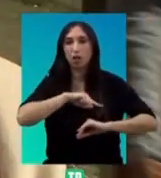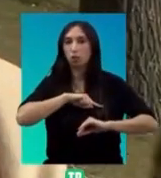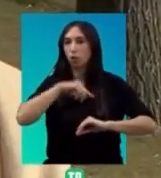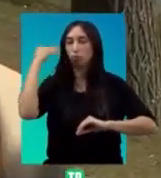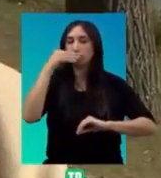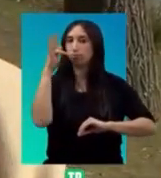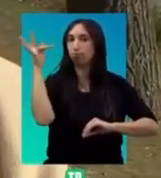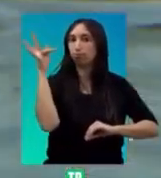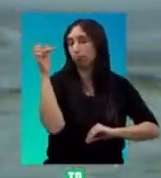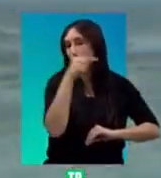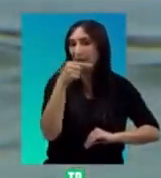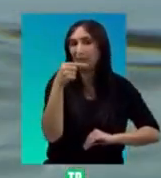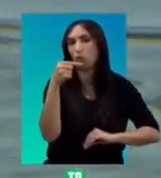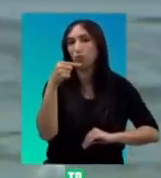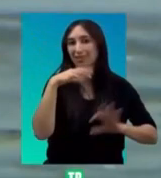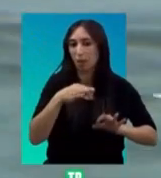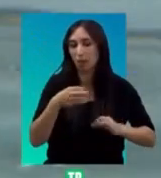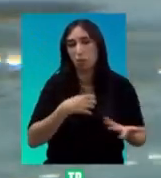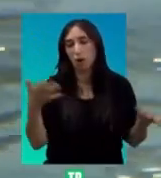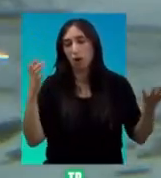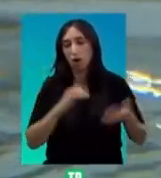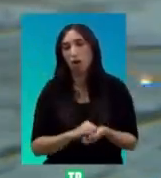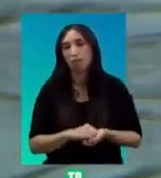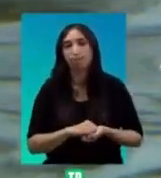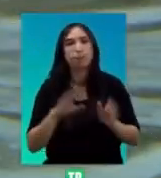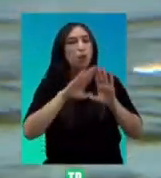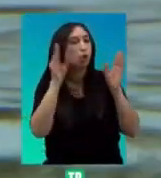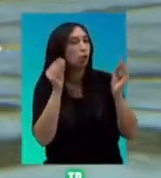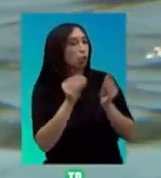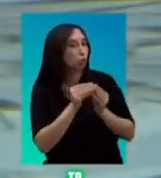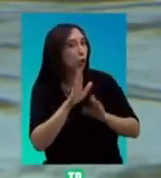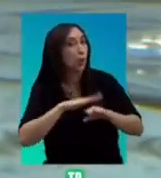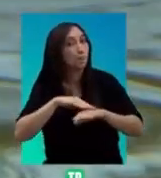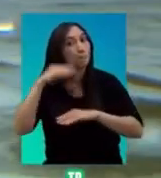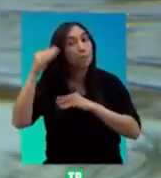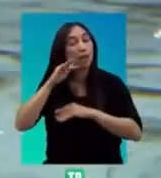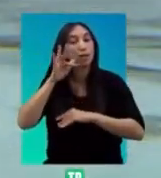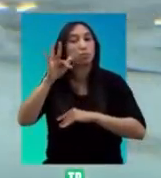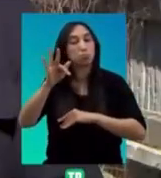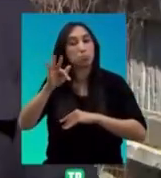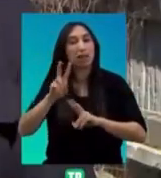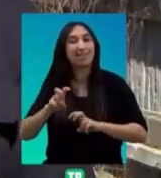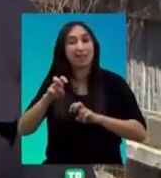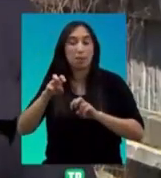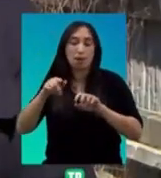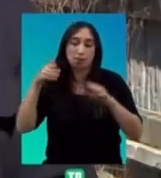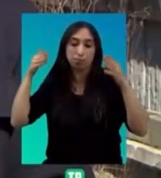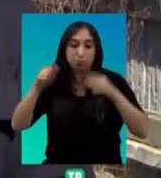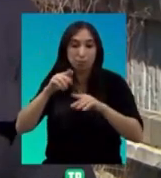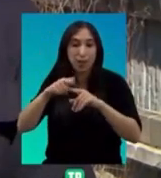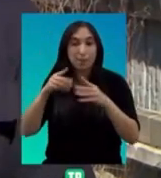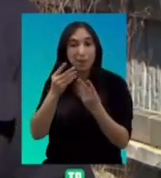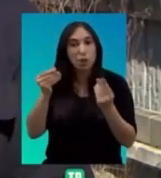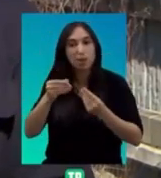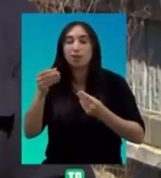poner pesimistas. En conclusión, hay razones para el optimismo en materia ambiental... ...pero hay que trabajarlas, ya que el